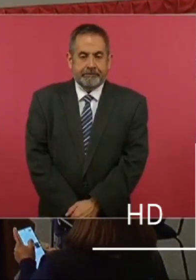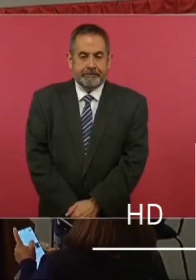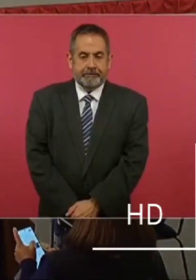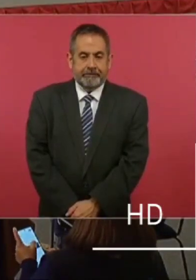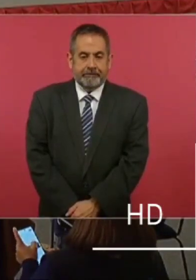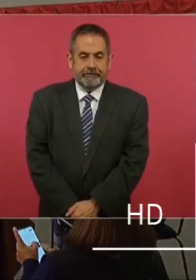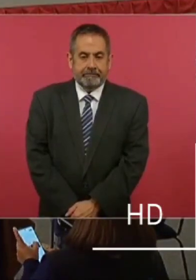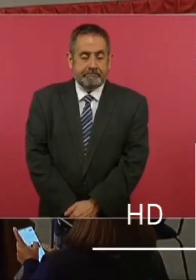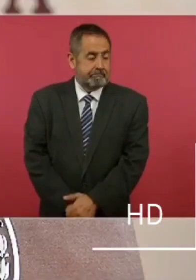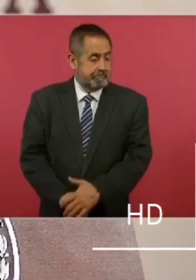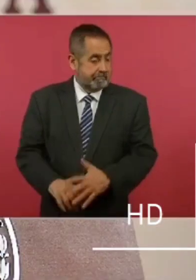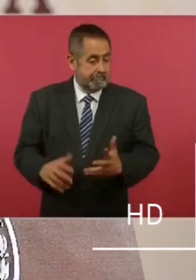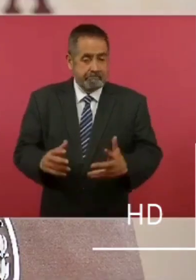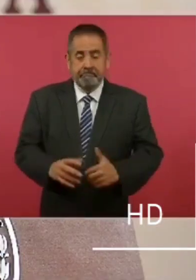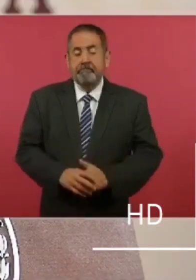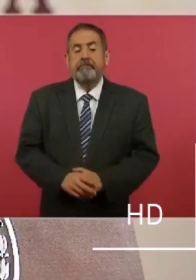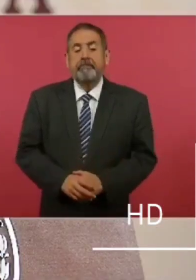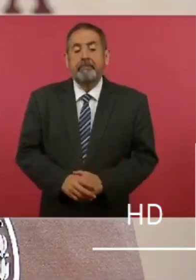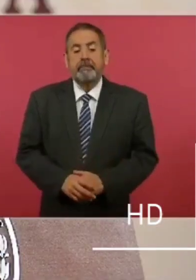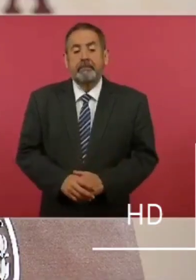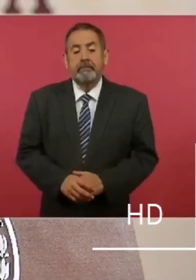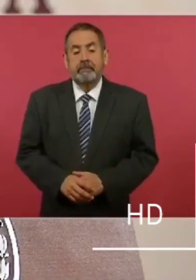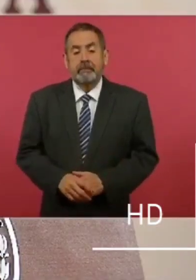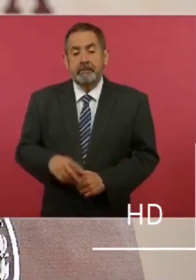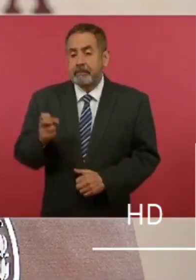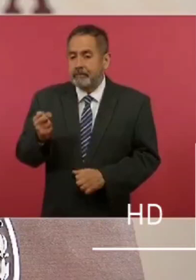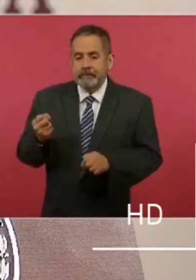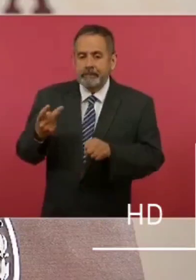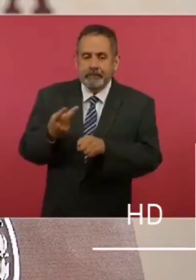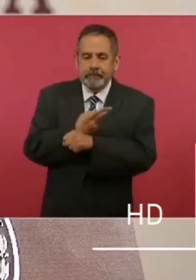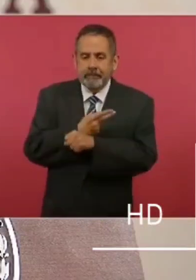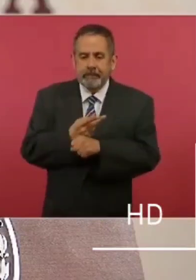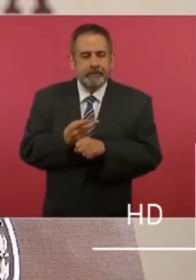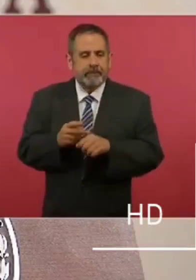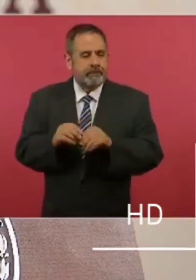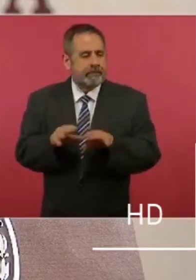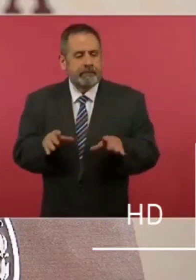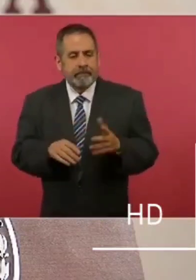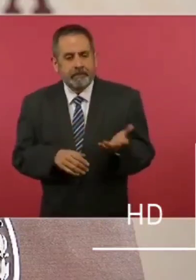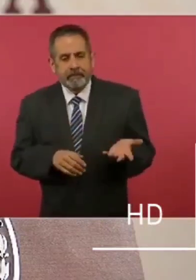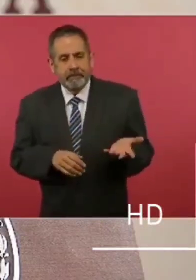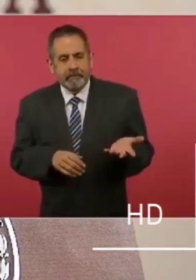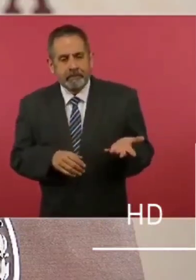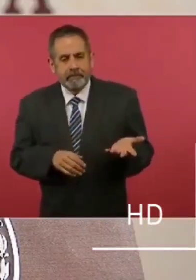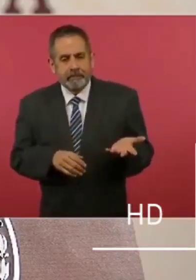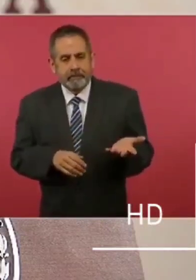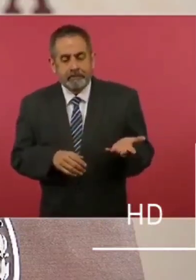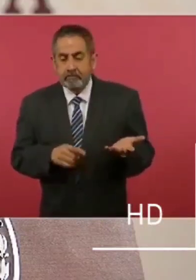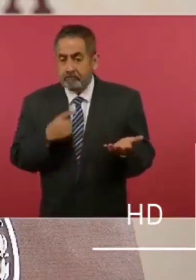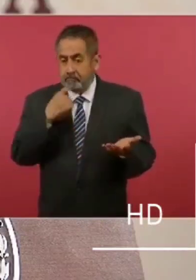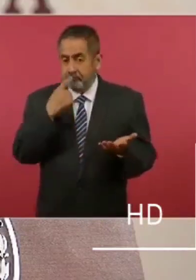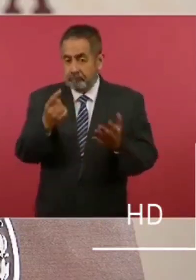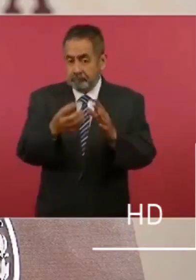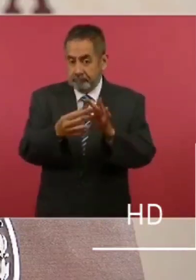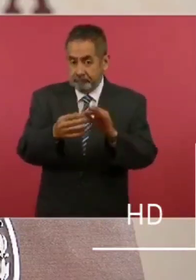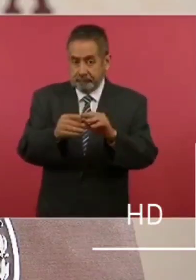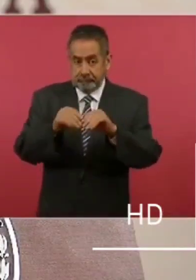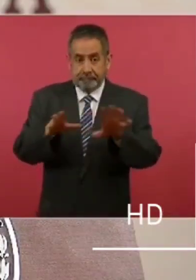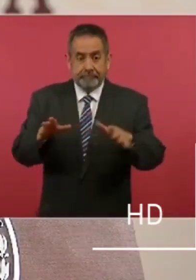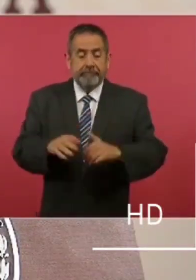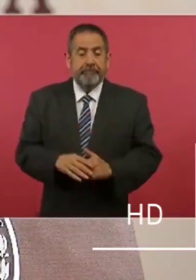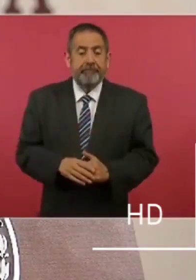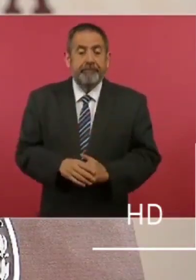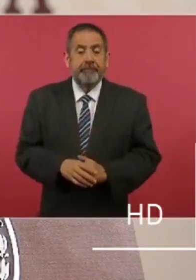Bueno, esto es lo que pasó y hay que decir que